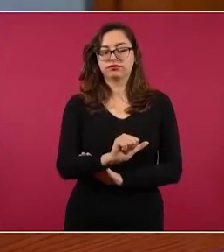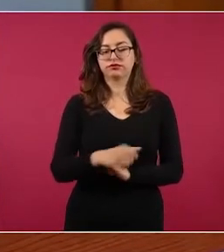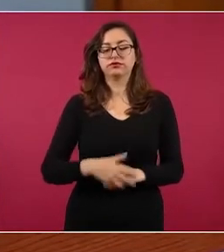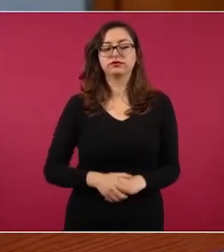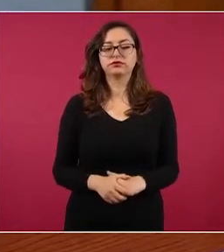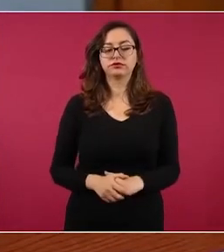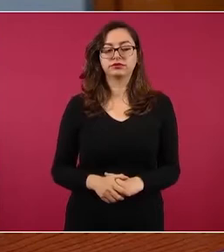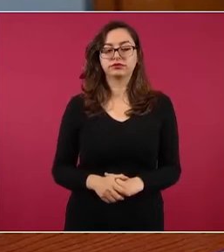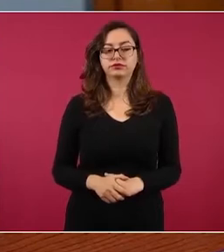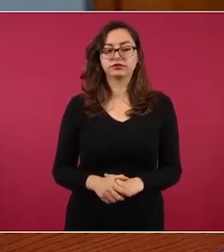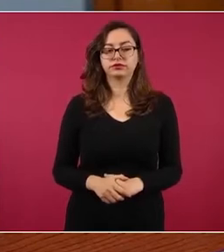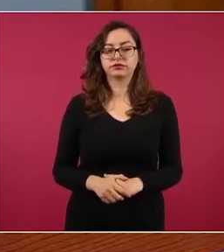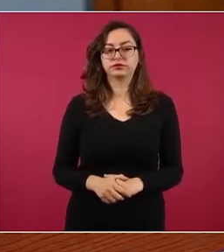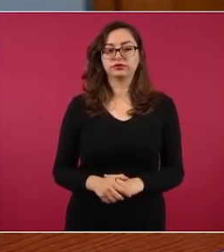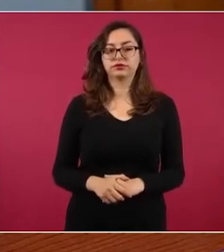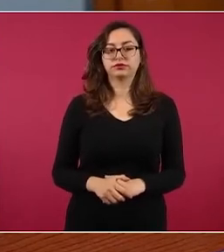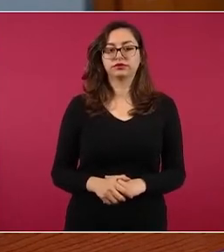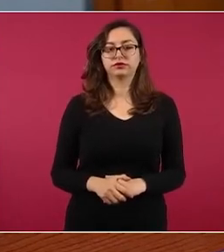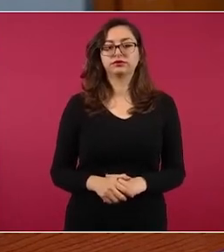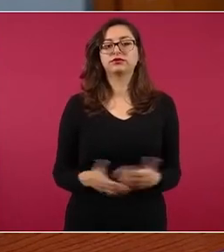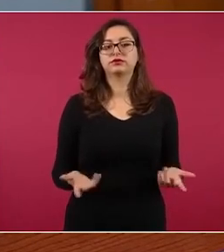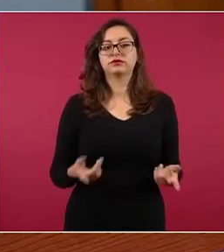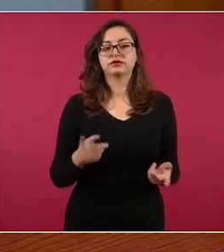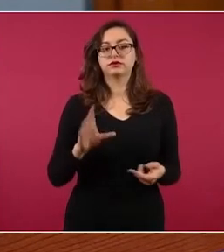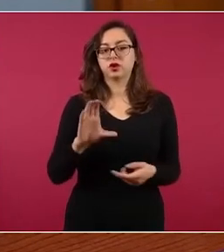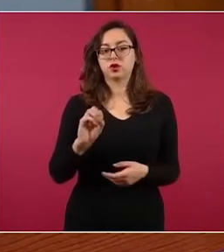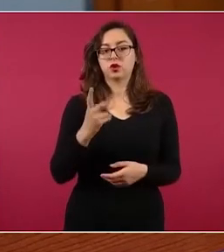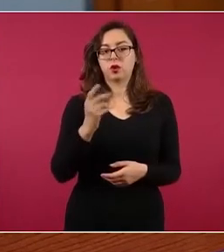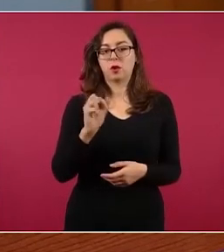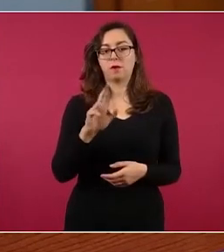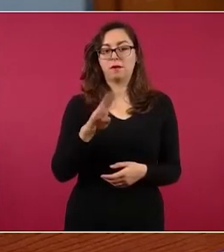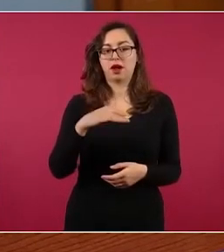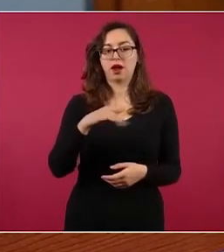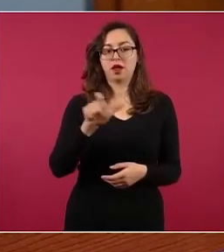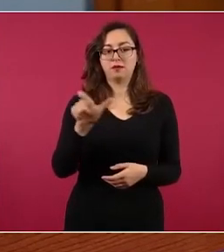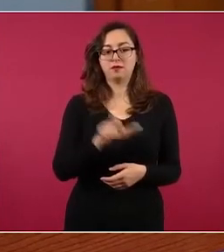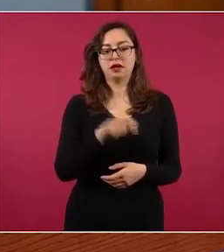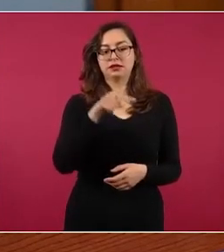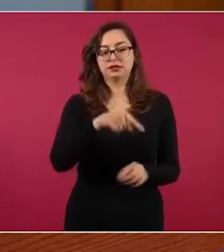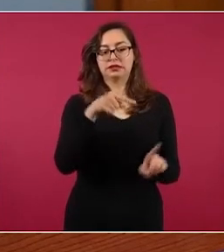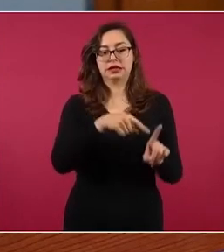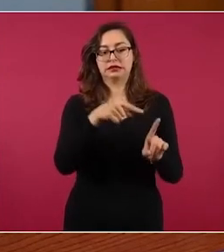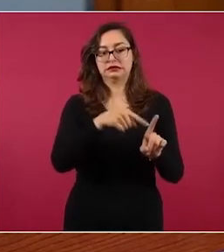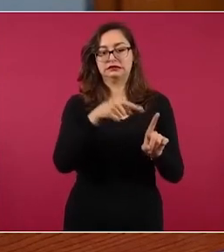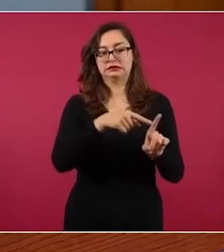Gustavo de Hoyos, ese es el ACOPARMEX, que fue a acusarme con el Rey.